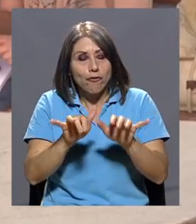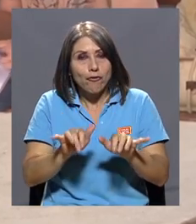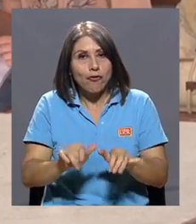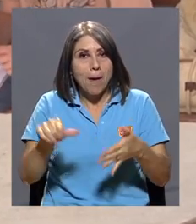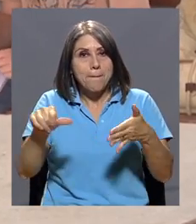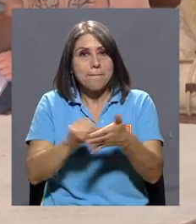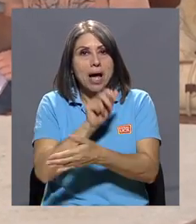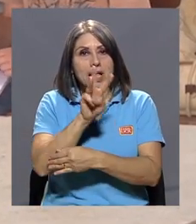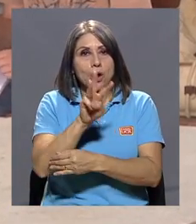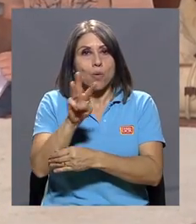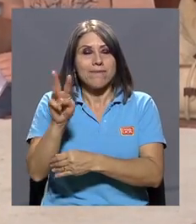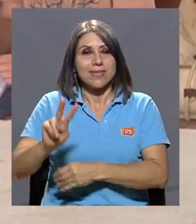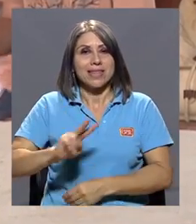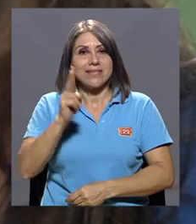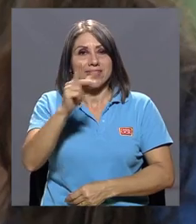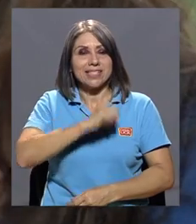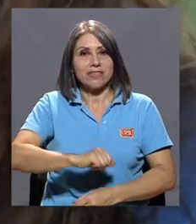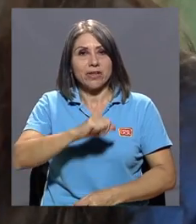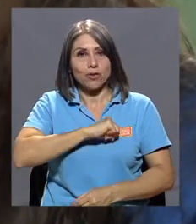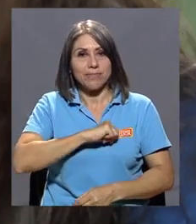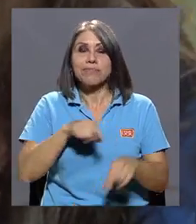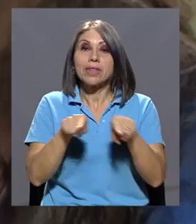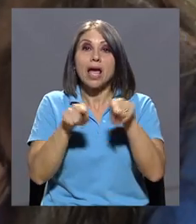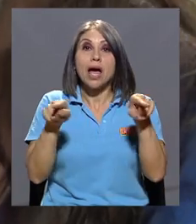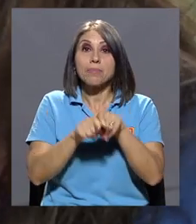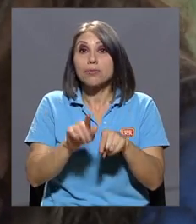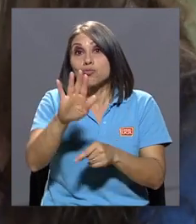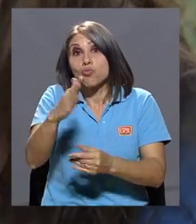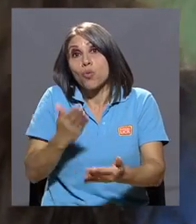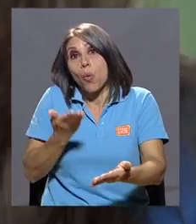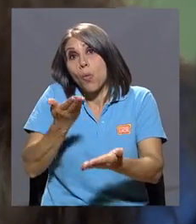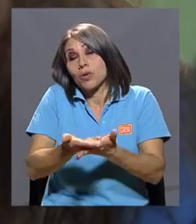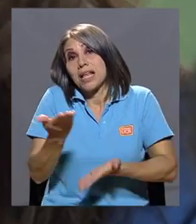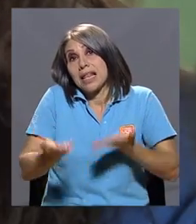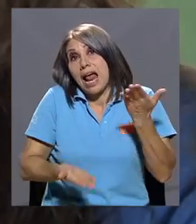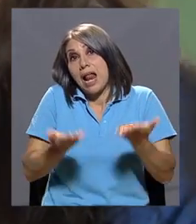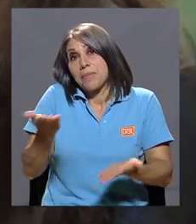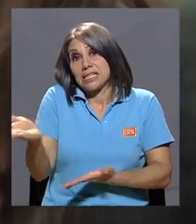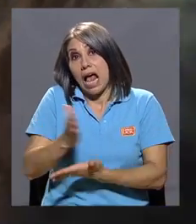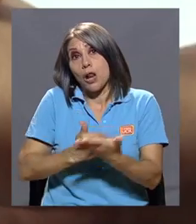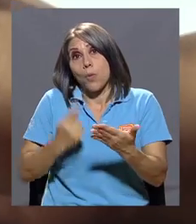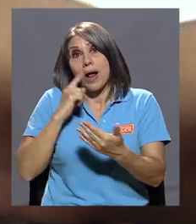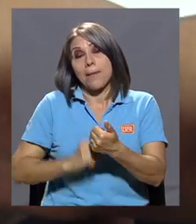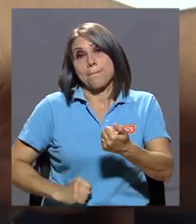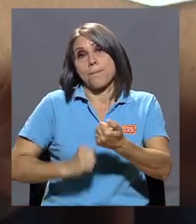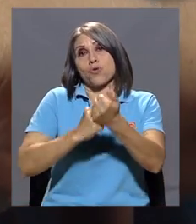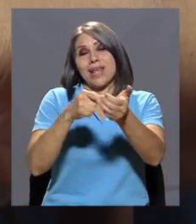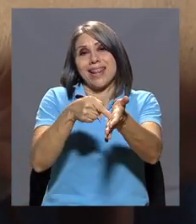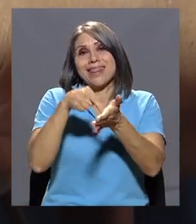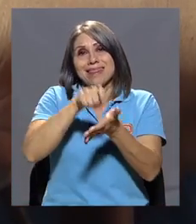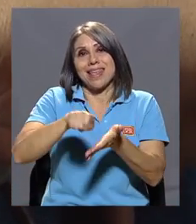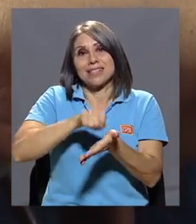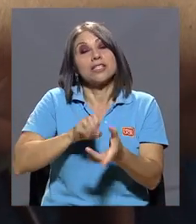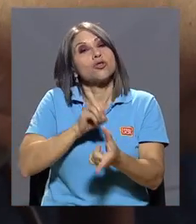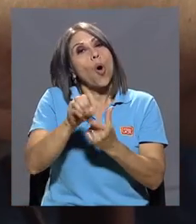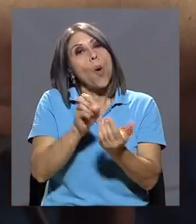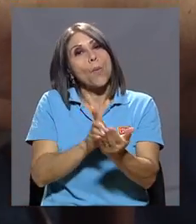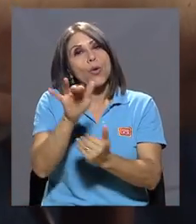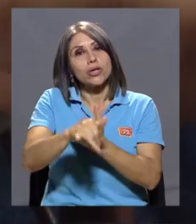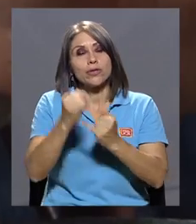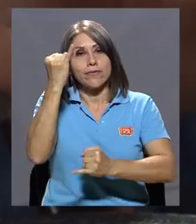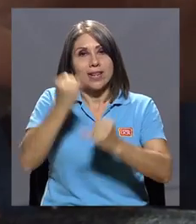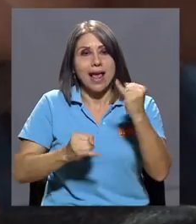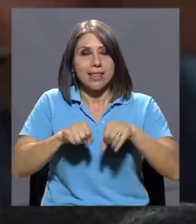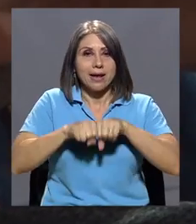página web de la Vicerrectoría. Incluso, su propuesta podría ser un insumo que aporte a su tesis o proyecto final de